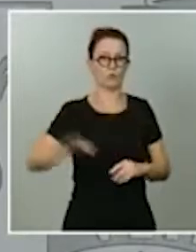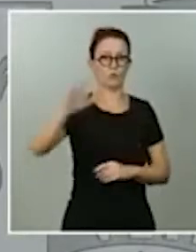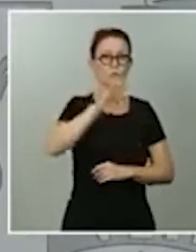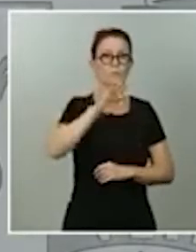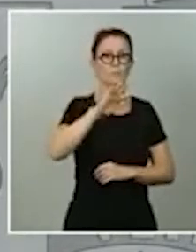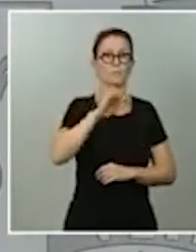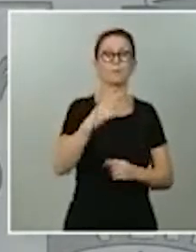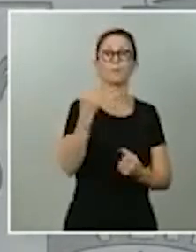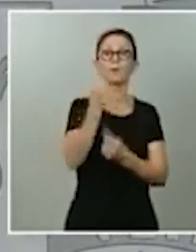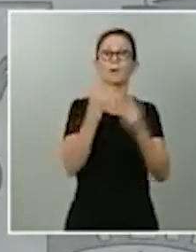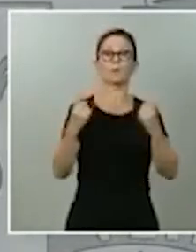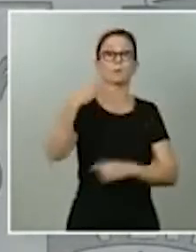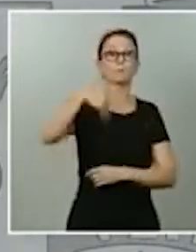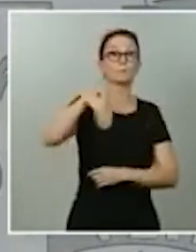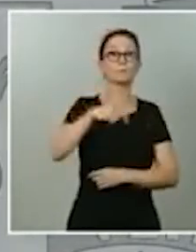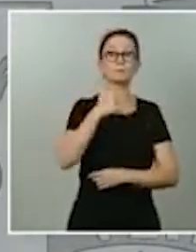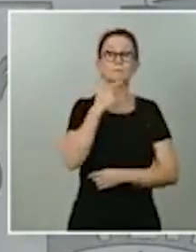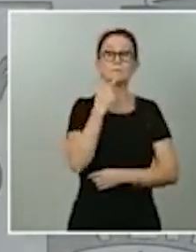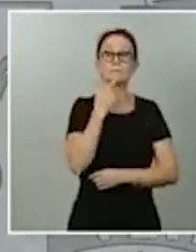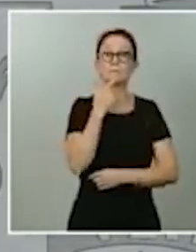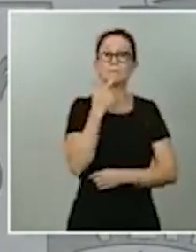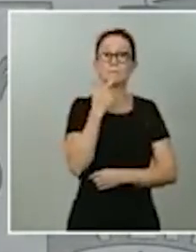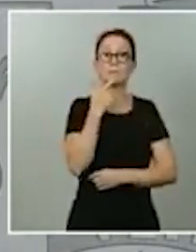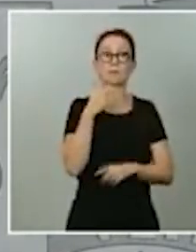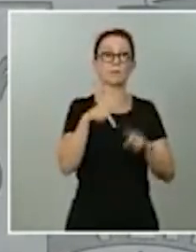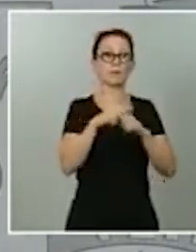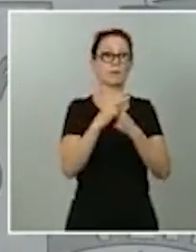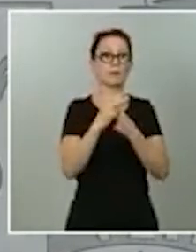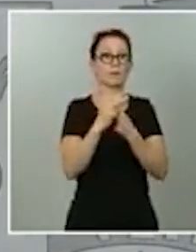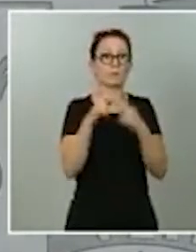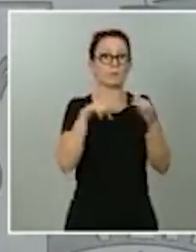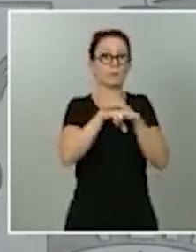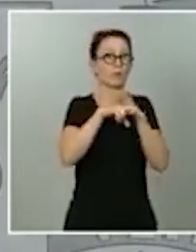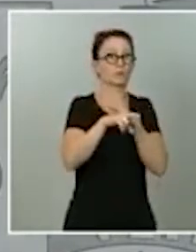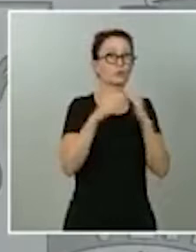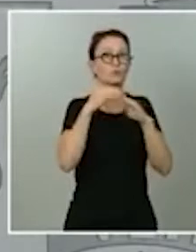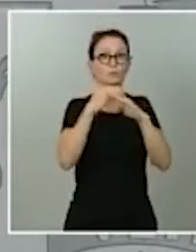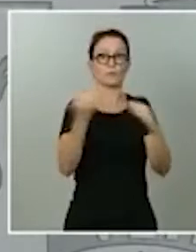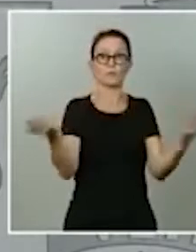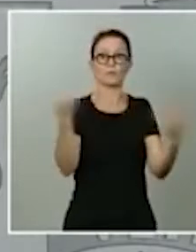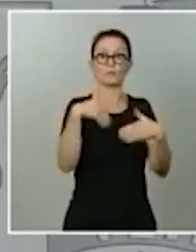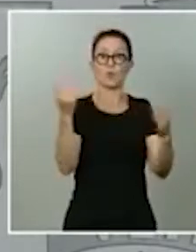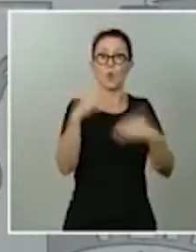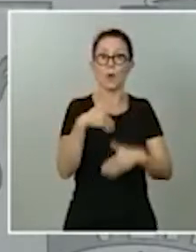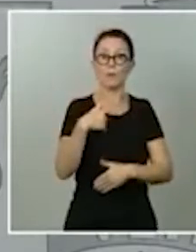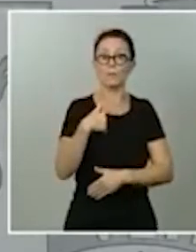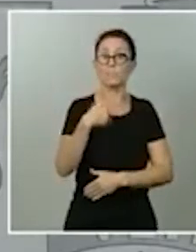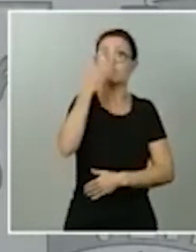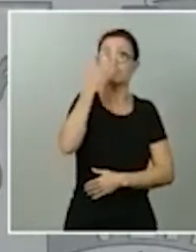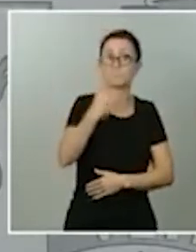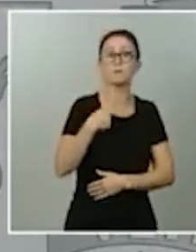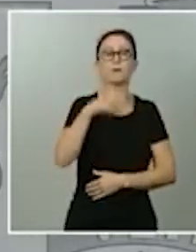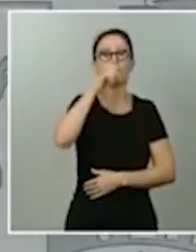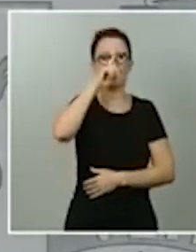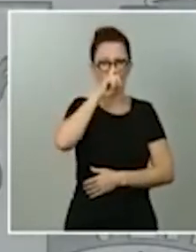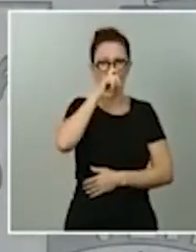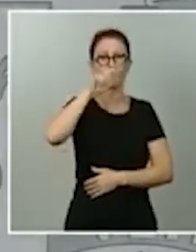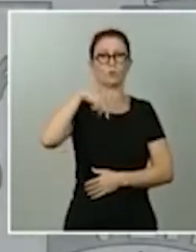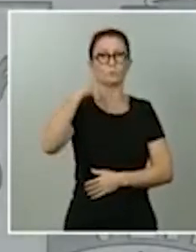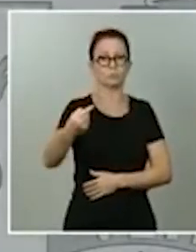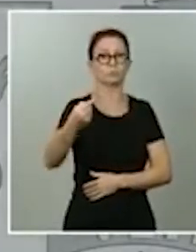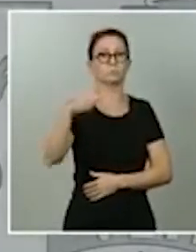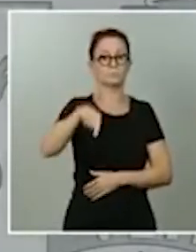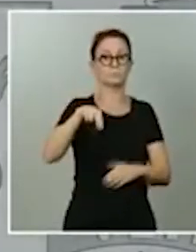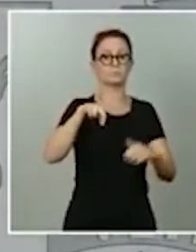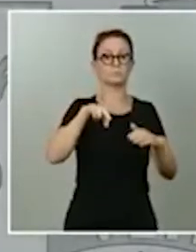que no tienen todos los instrumentos, pues evidentemente les recuerdo que existe este instrumento y que además ponemos a disposición y que además ponemos